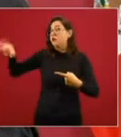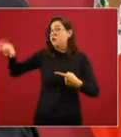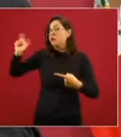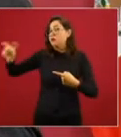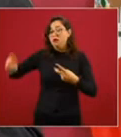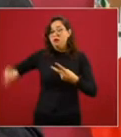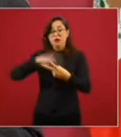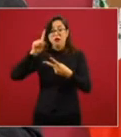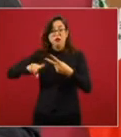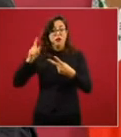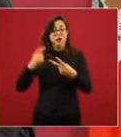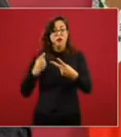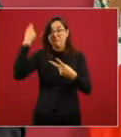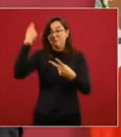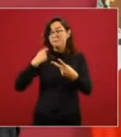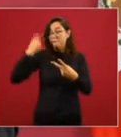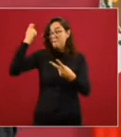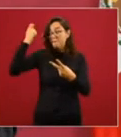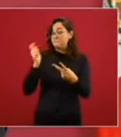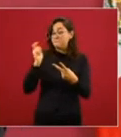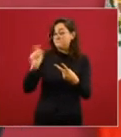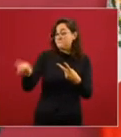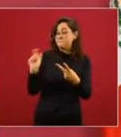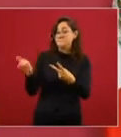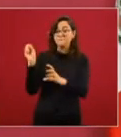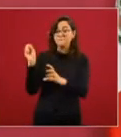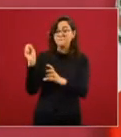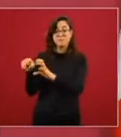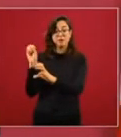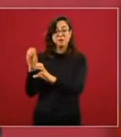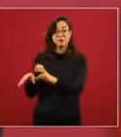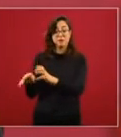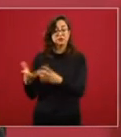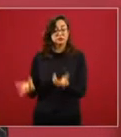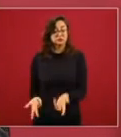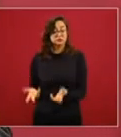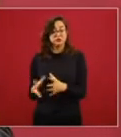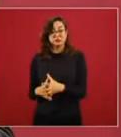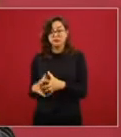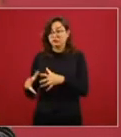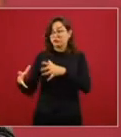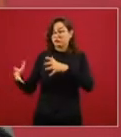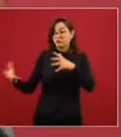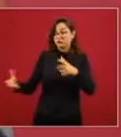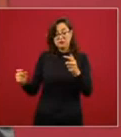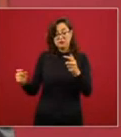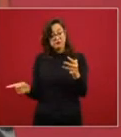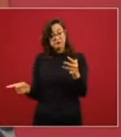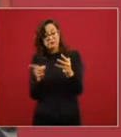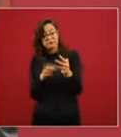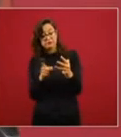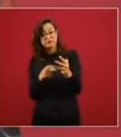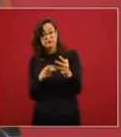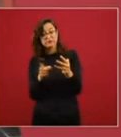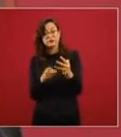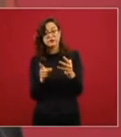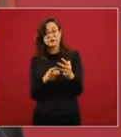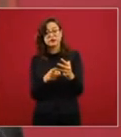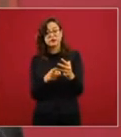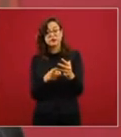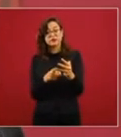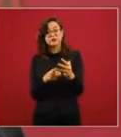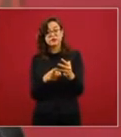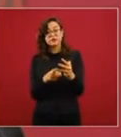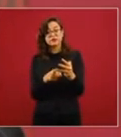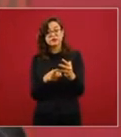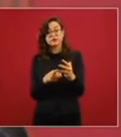el pago por pensiones tercero tenemos que mandarle a